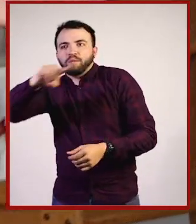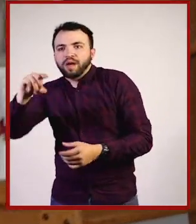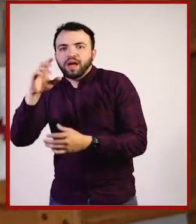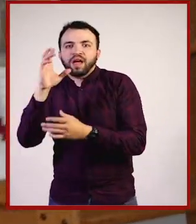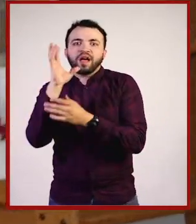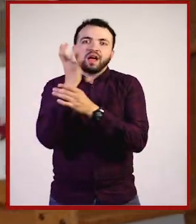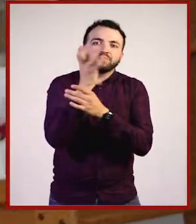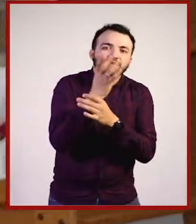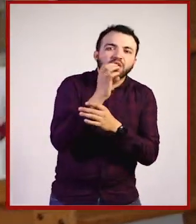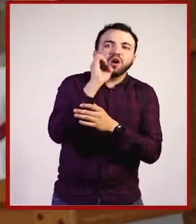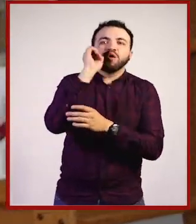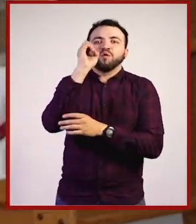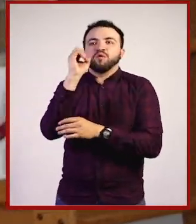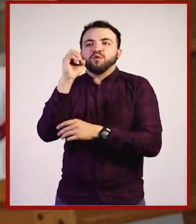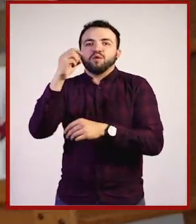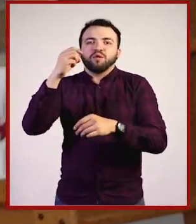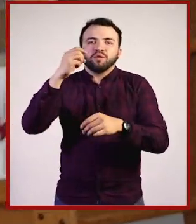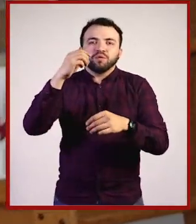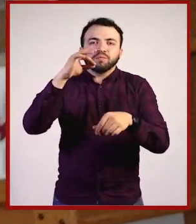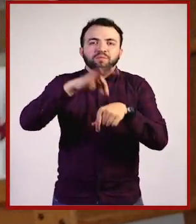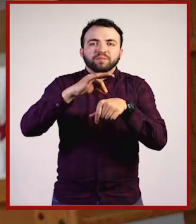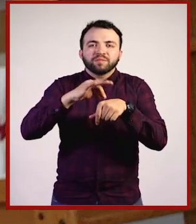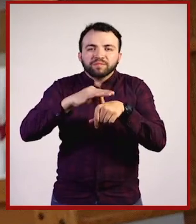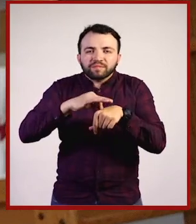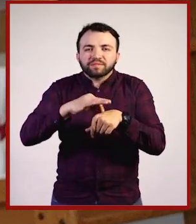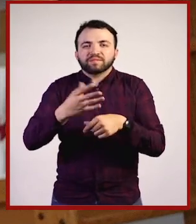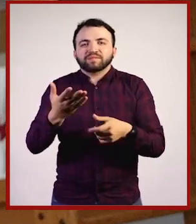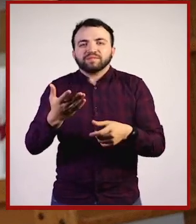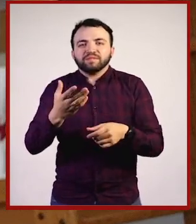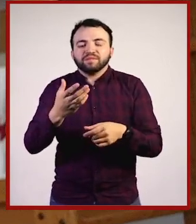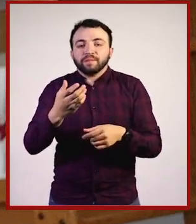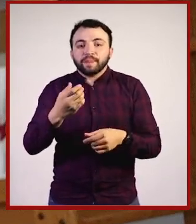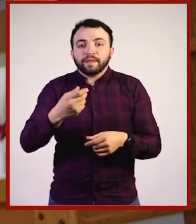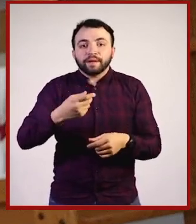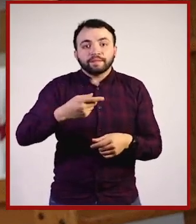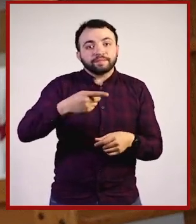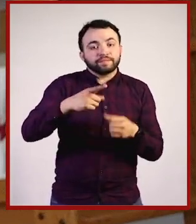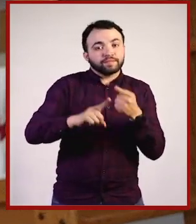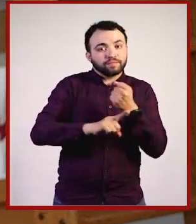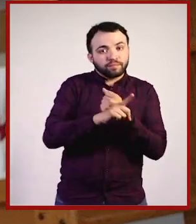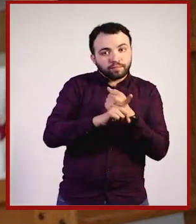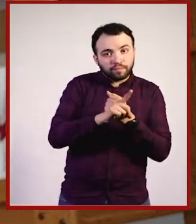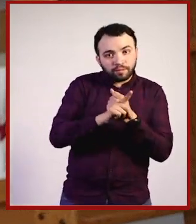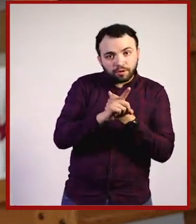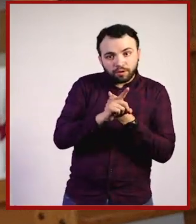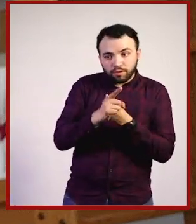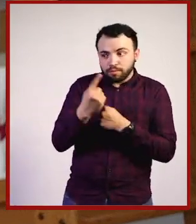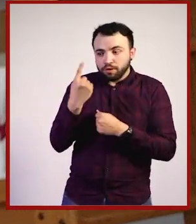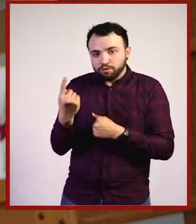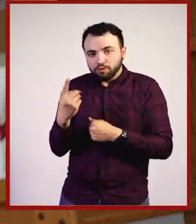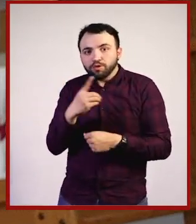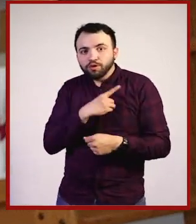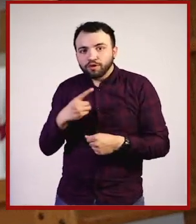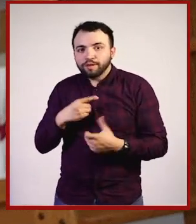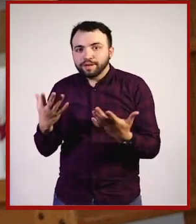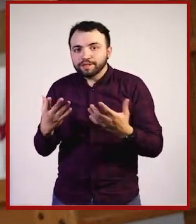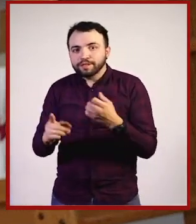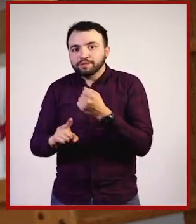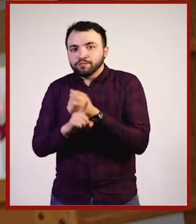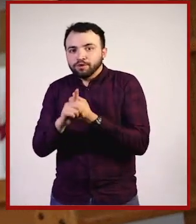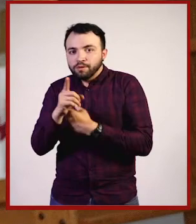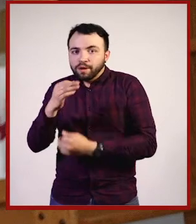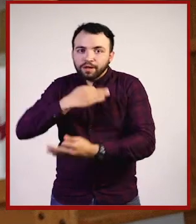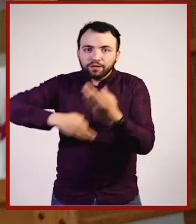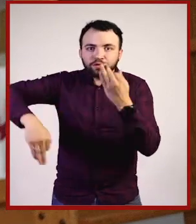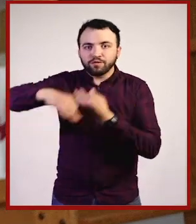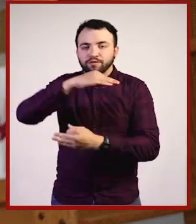ambulancia. Pero yo creo que lo que debemos desarrollar es que el problema de uno lo sea de todos. Y esto ya lo hemos vivido en México,